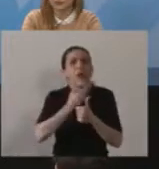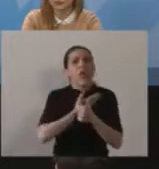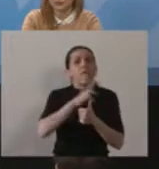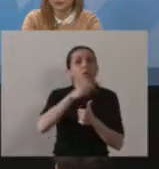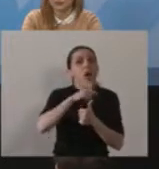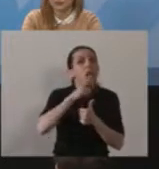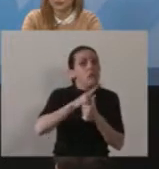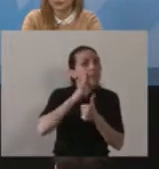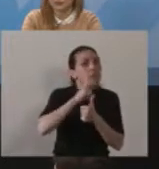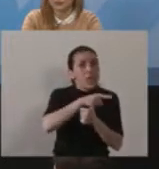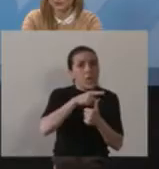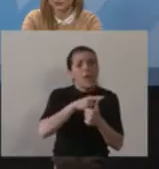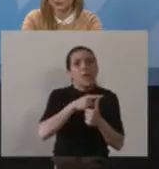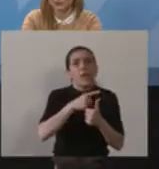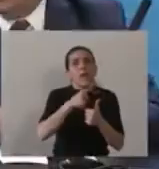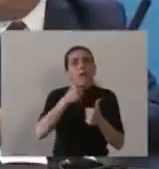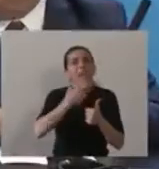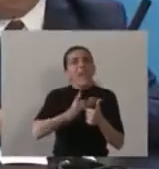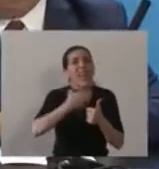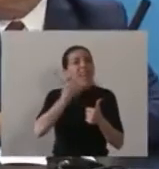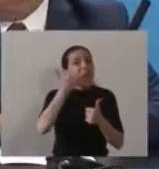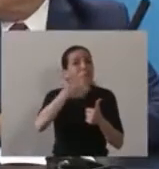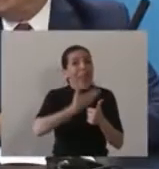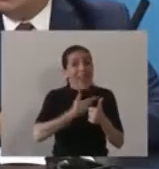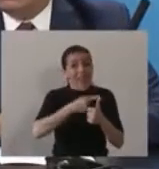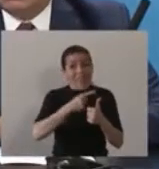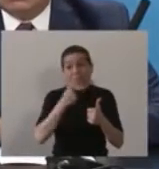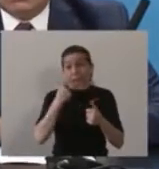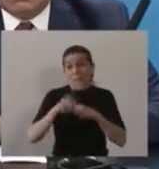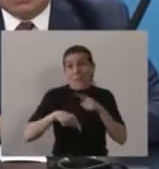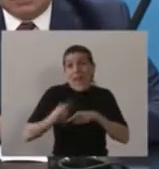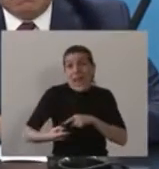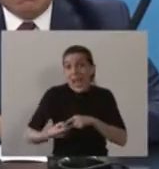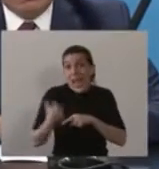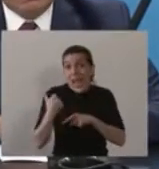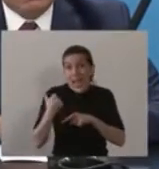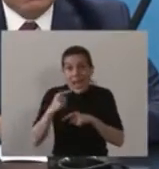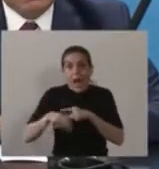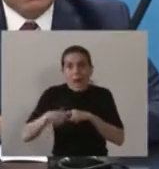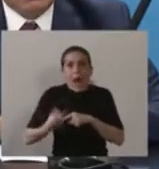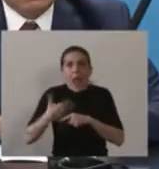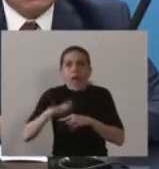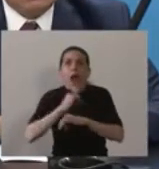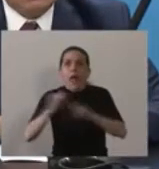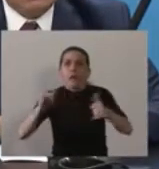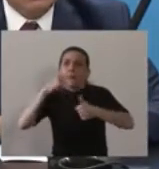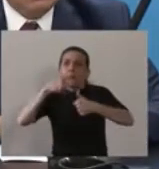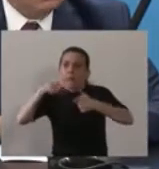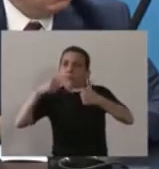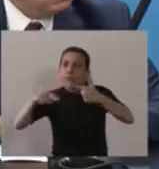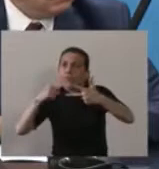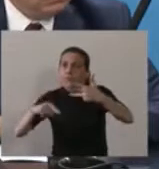el CEO de YPF. Ellos en el día de mañana van a analizar justamente estos elementos para poder